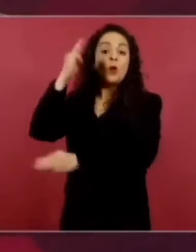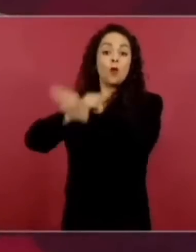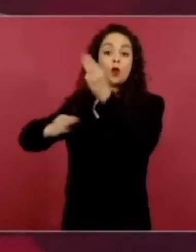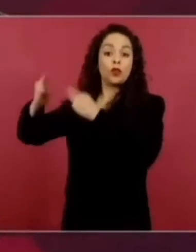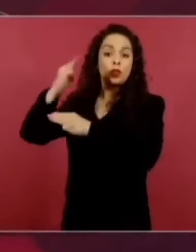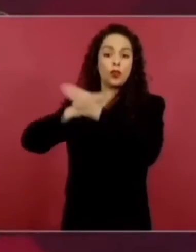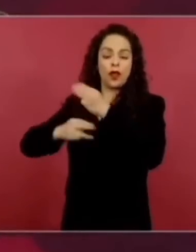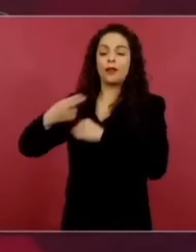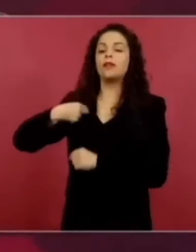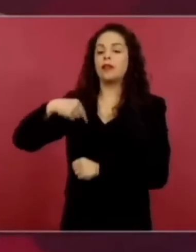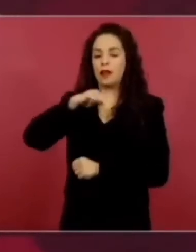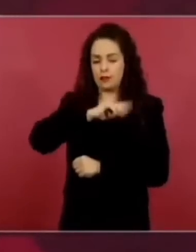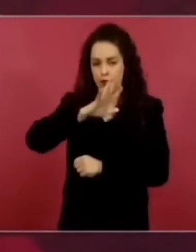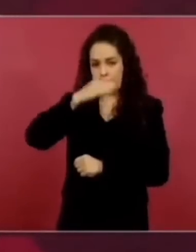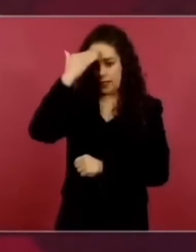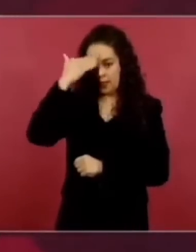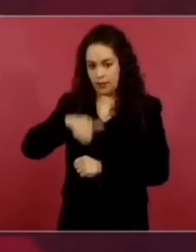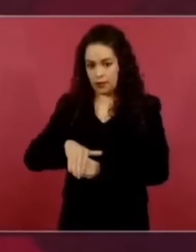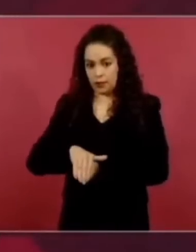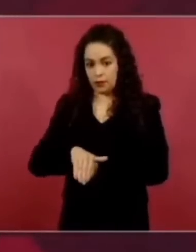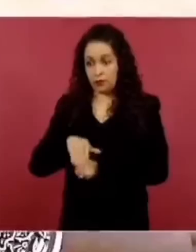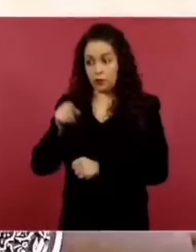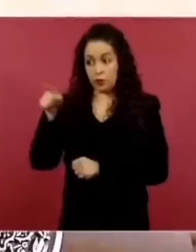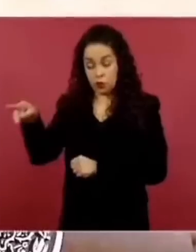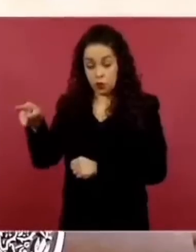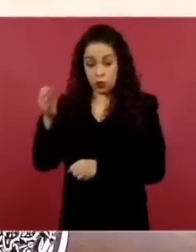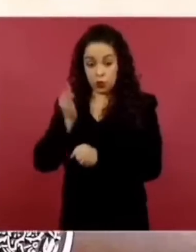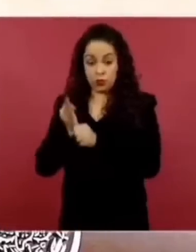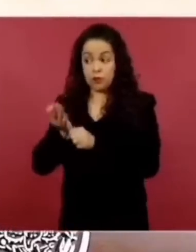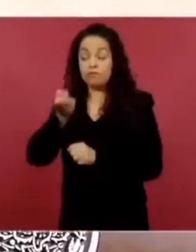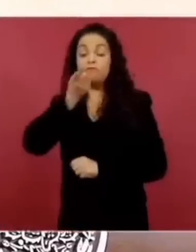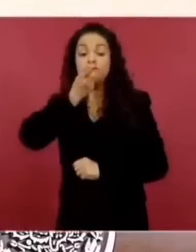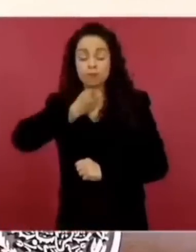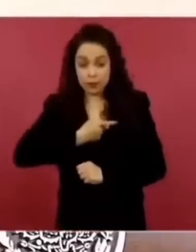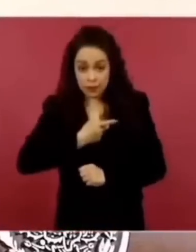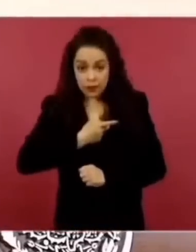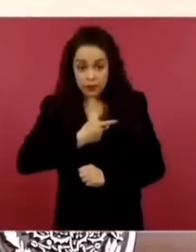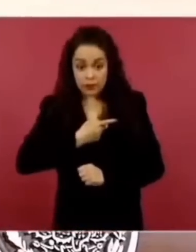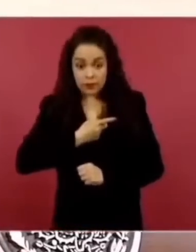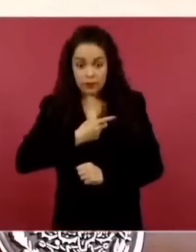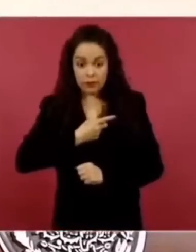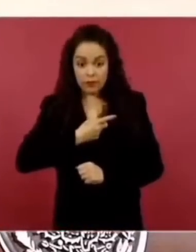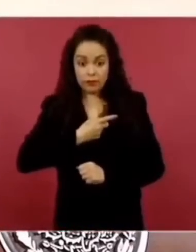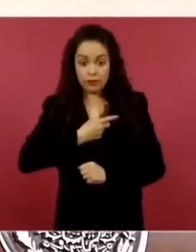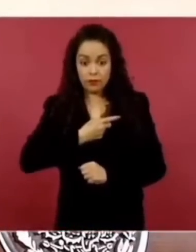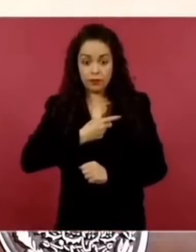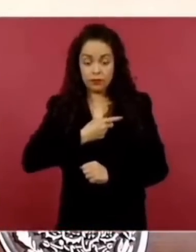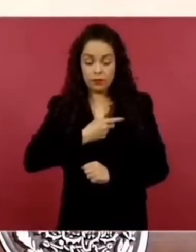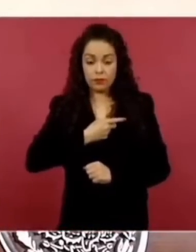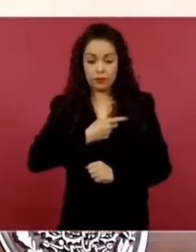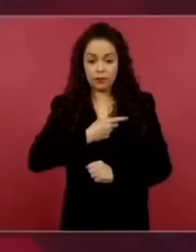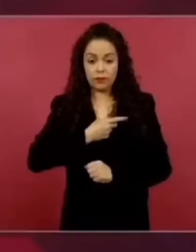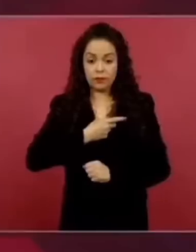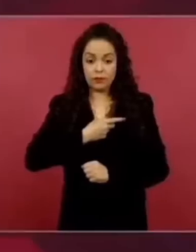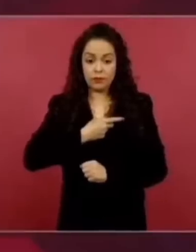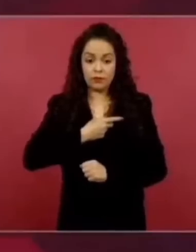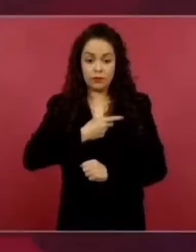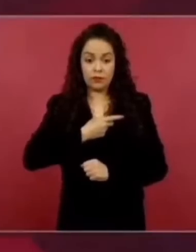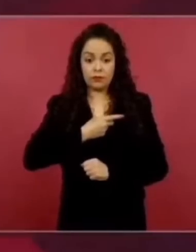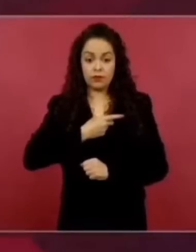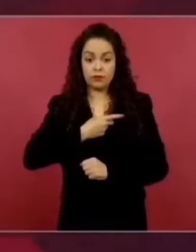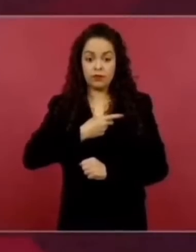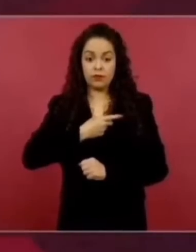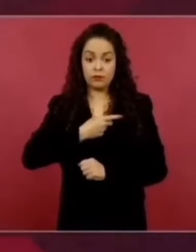Lo que tú planteas, pues a lo mejor es la resolución de un